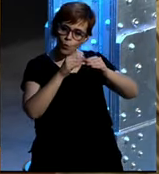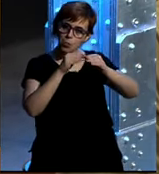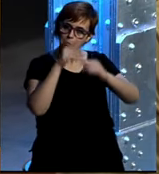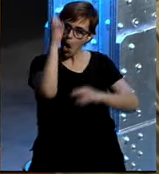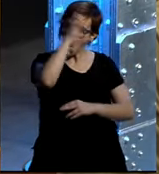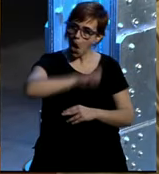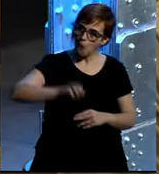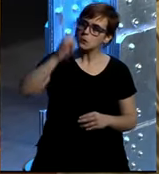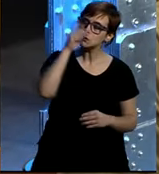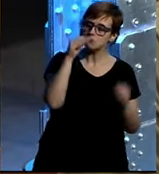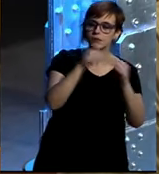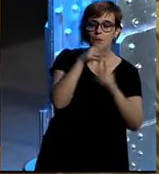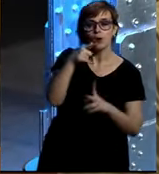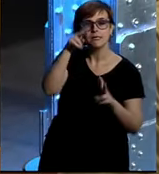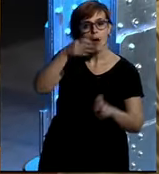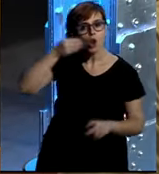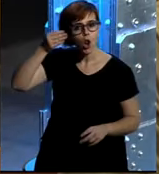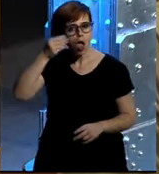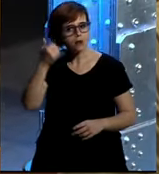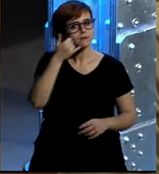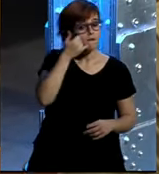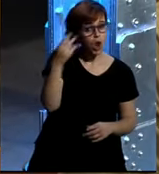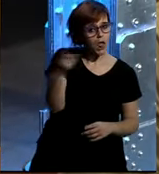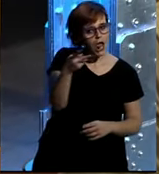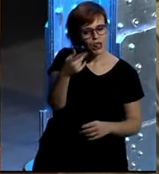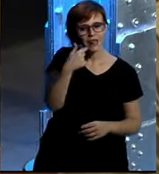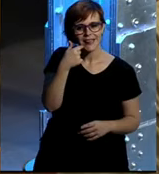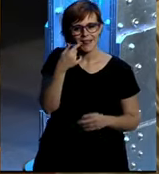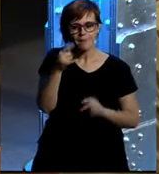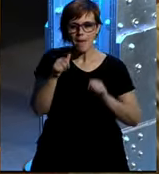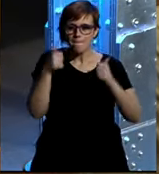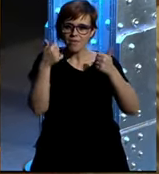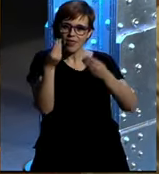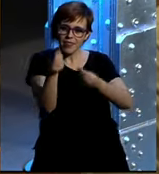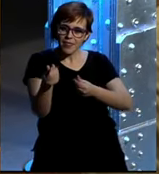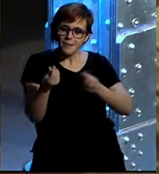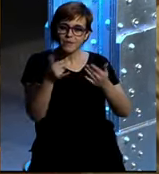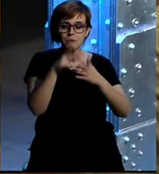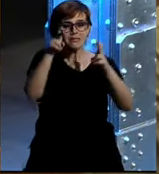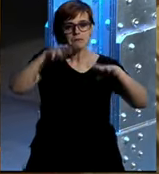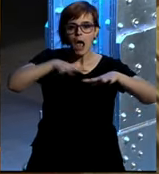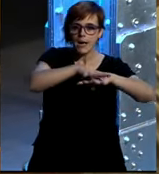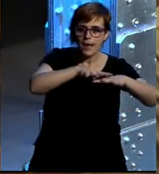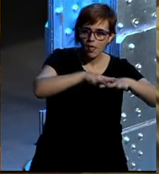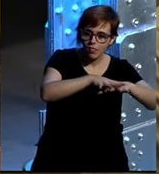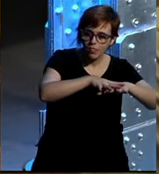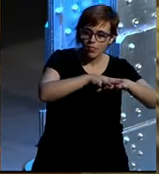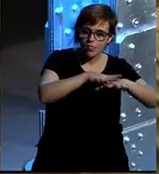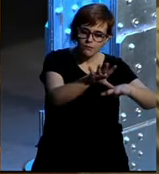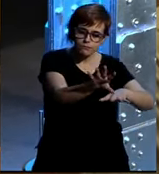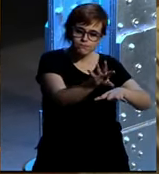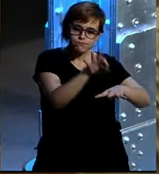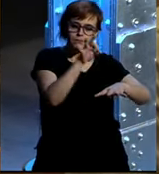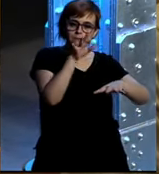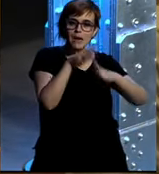alegría cuando comentan desde L'Orealis desde Telefónica que ya se empieza a seleccionar el tipo de red que es